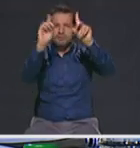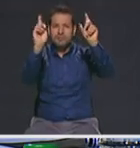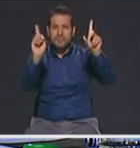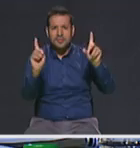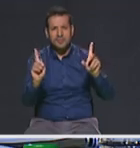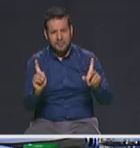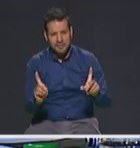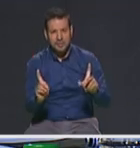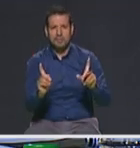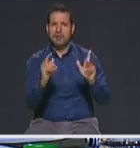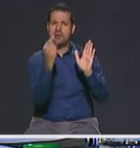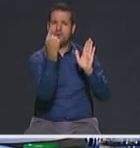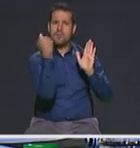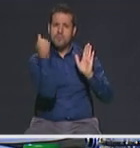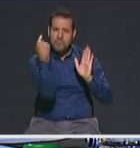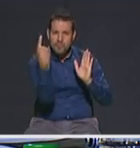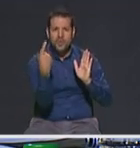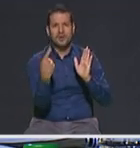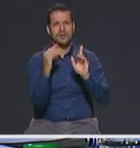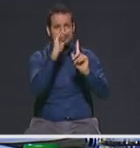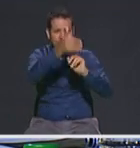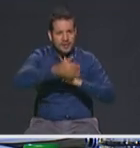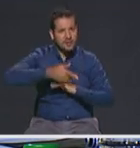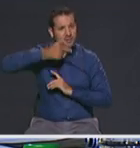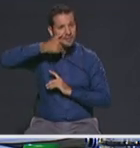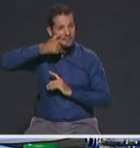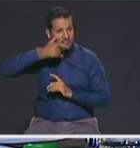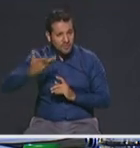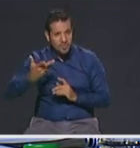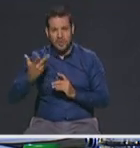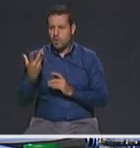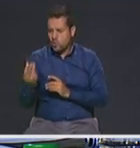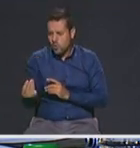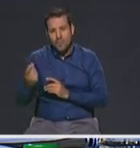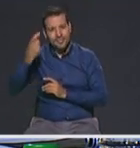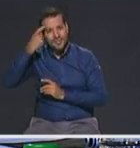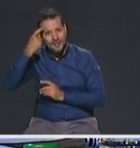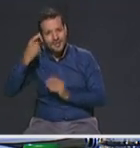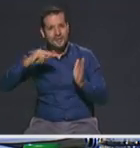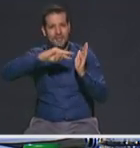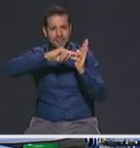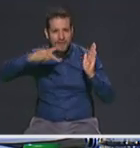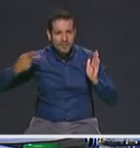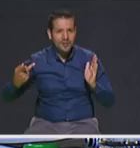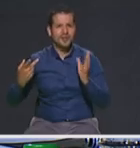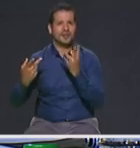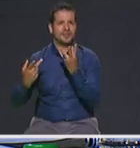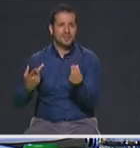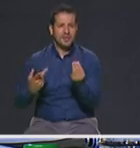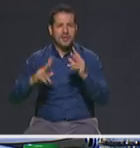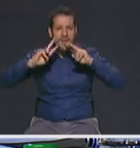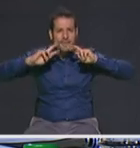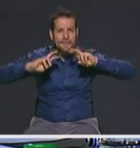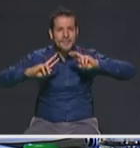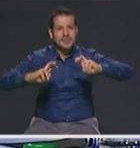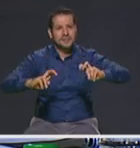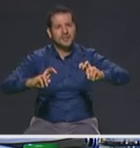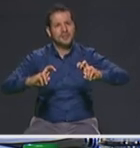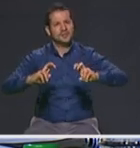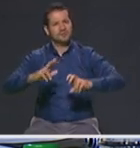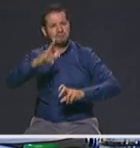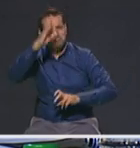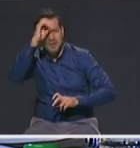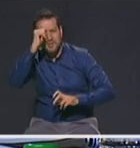integral de seguridad hay que mantener la inteligencia hay que mantener la tecnología la investigación criminal para saber cómo están